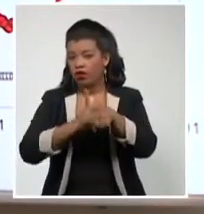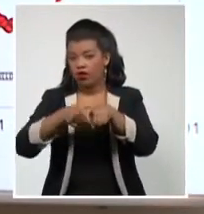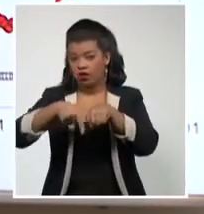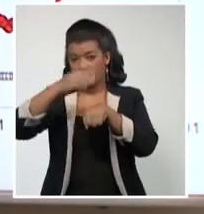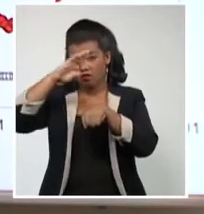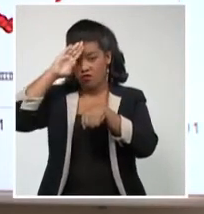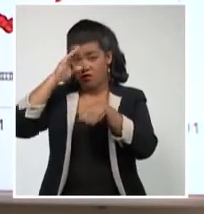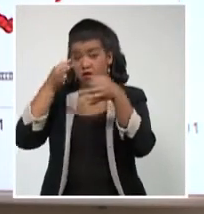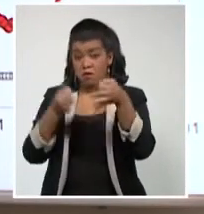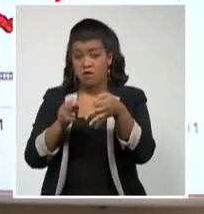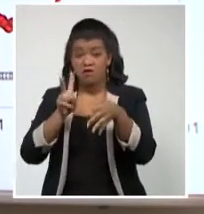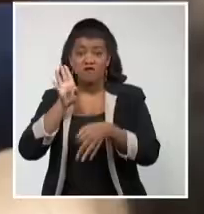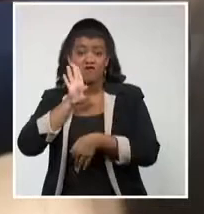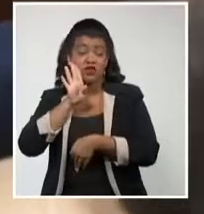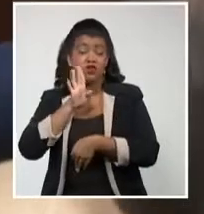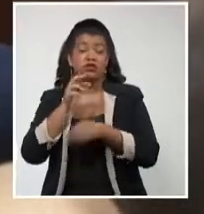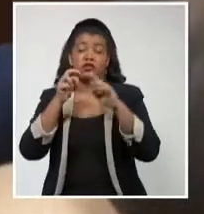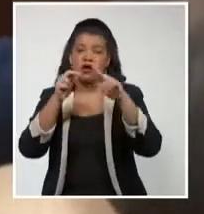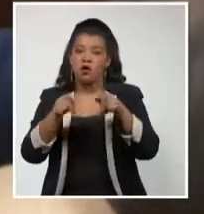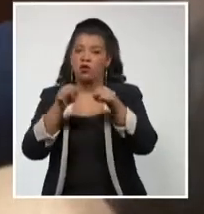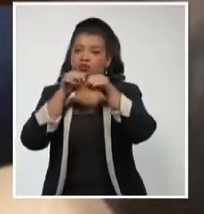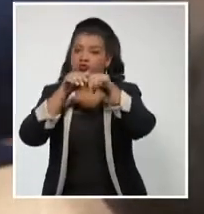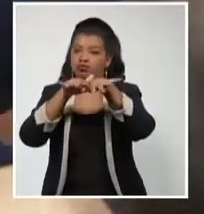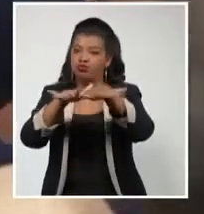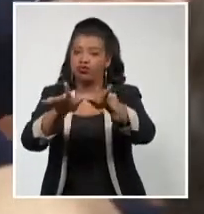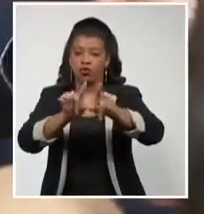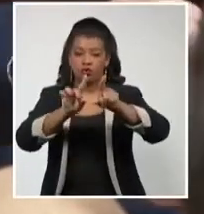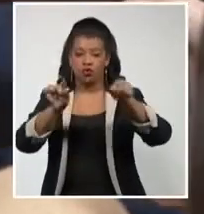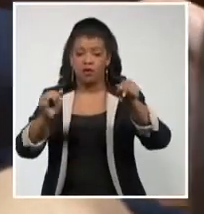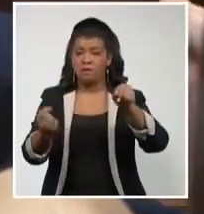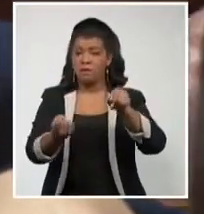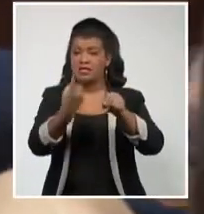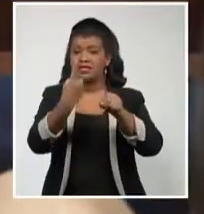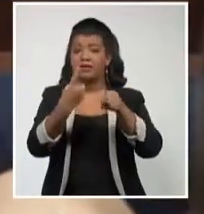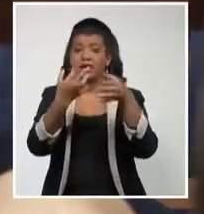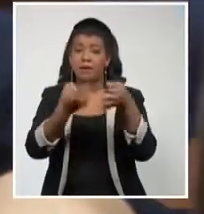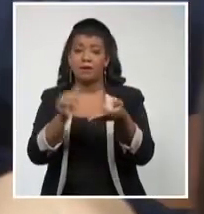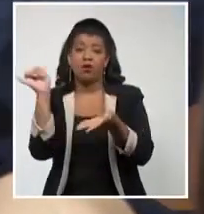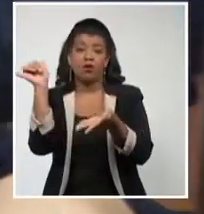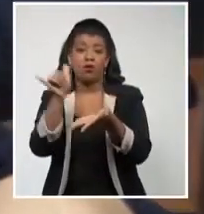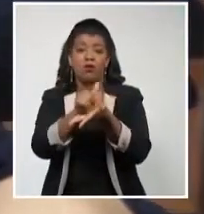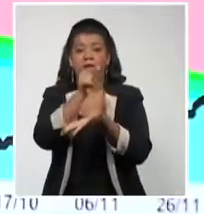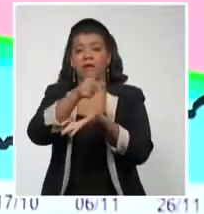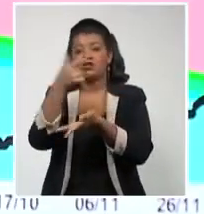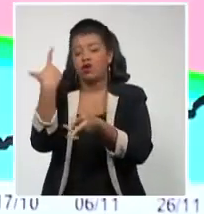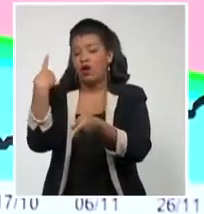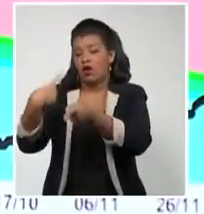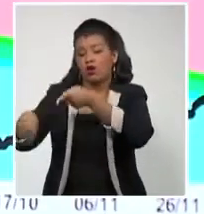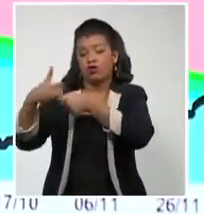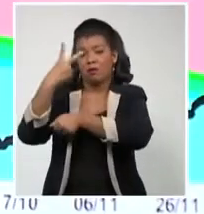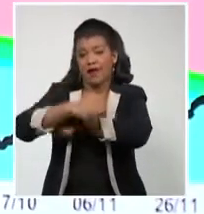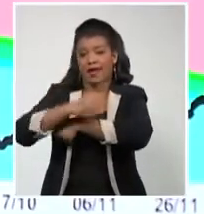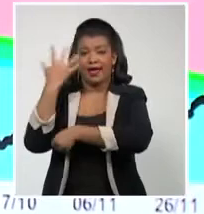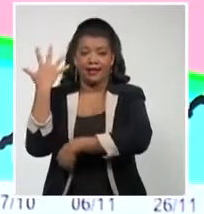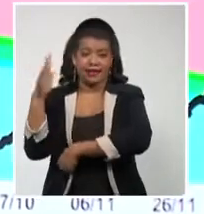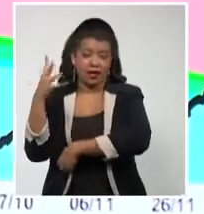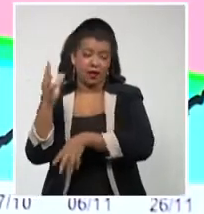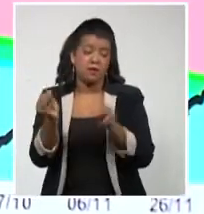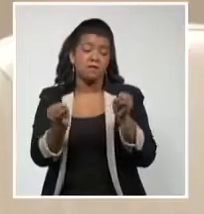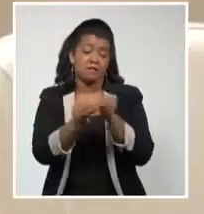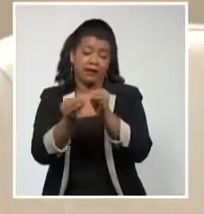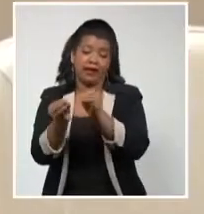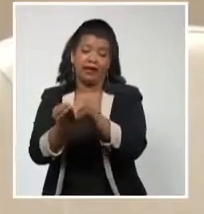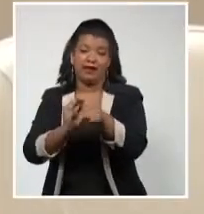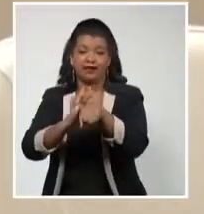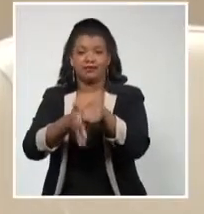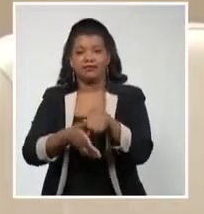virus que ha vuelto a dispersarse por todo el país, fundamentalmente por el arribo de viajeros procedentes del exterior contagiados con la enfermedad.